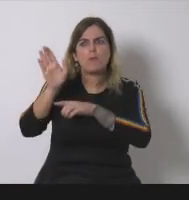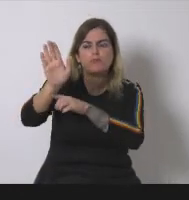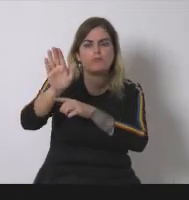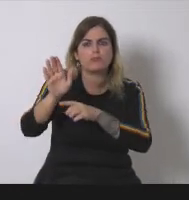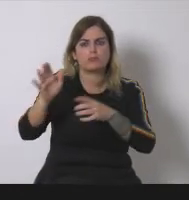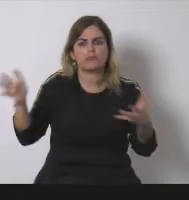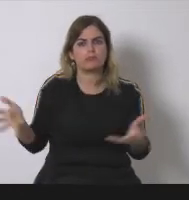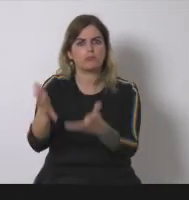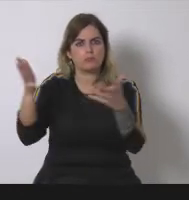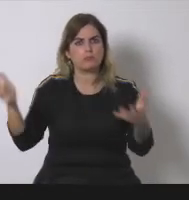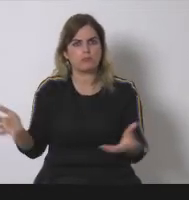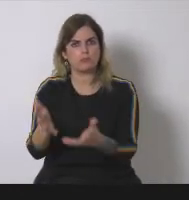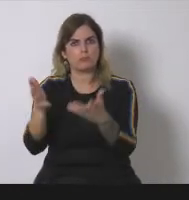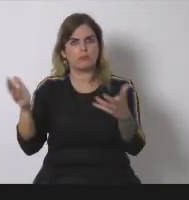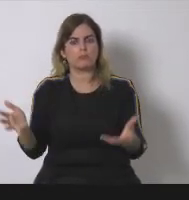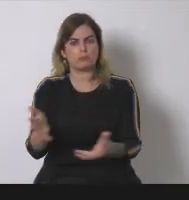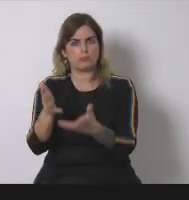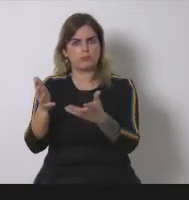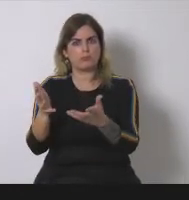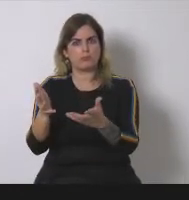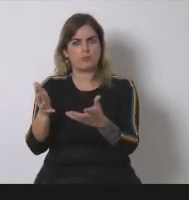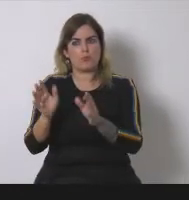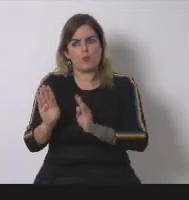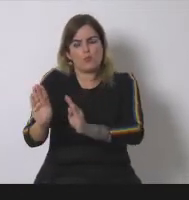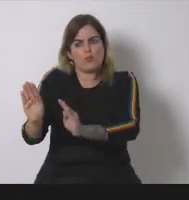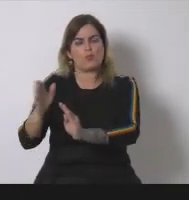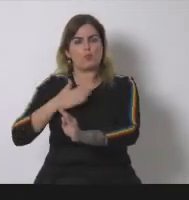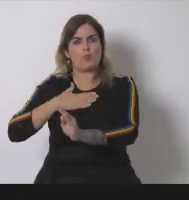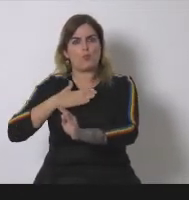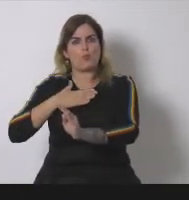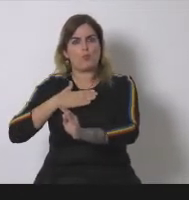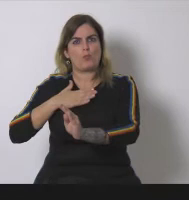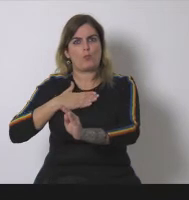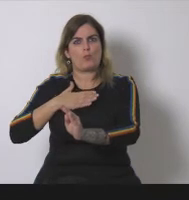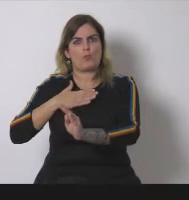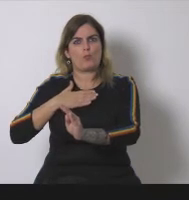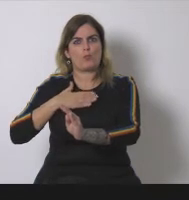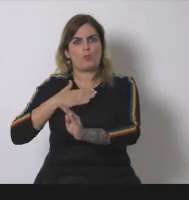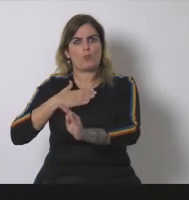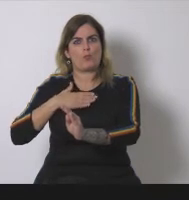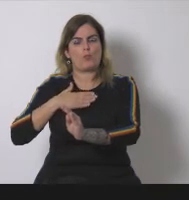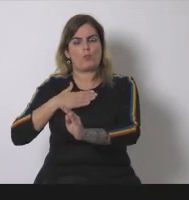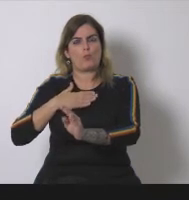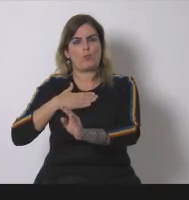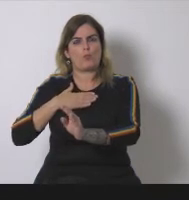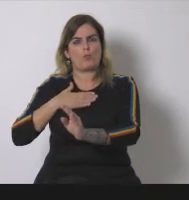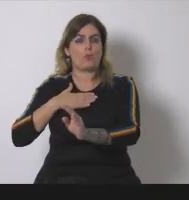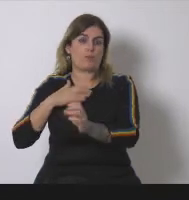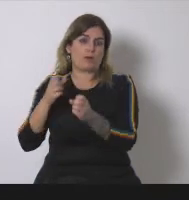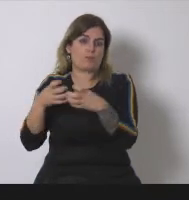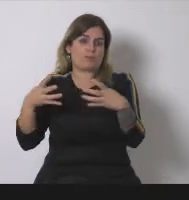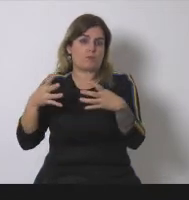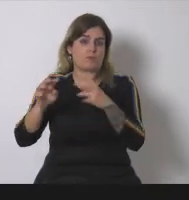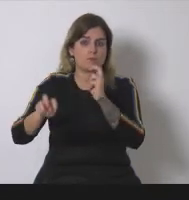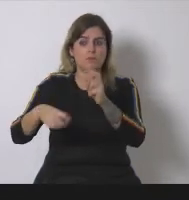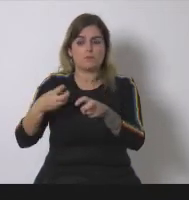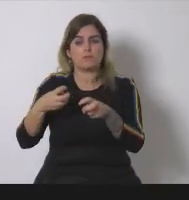la seba la seba instalación